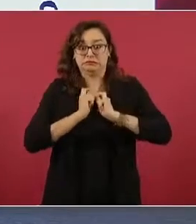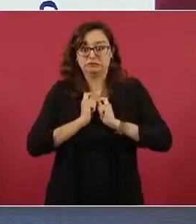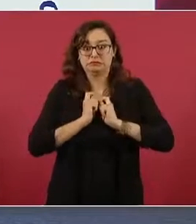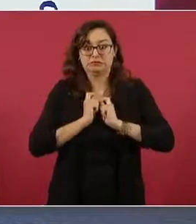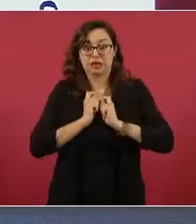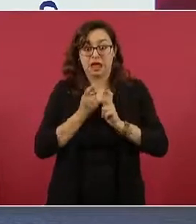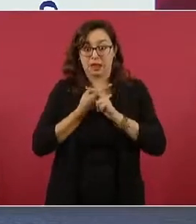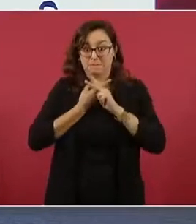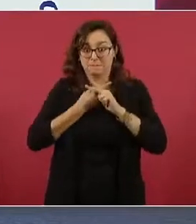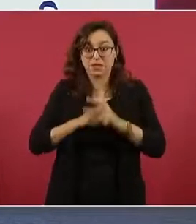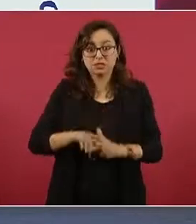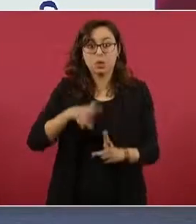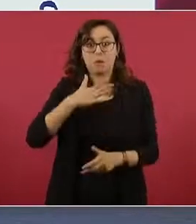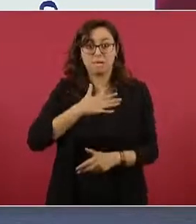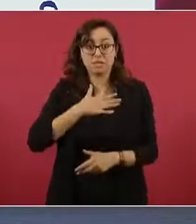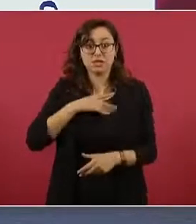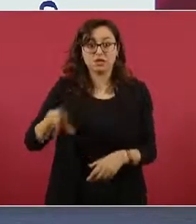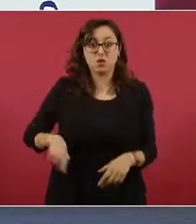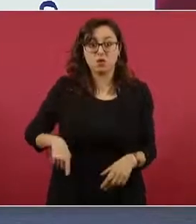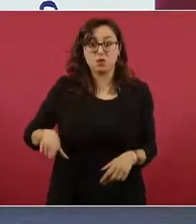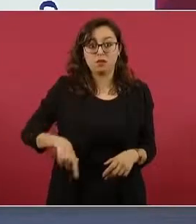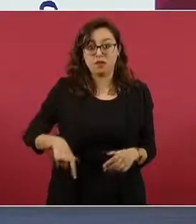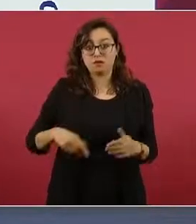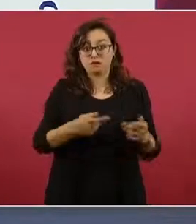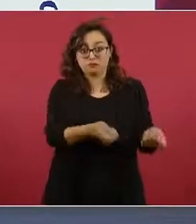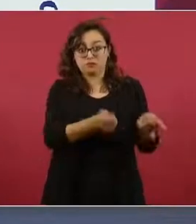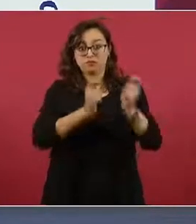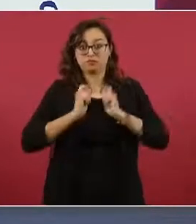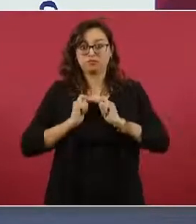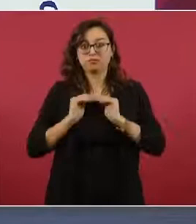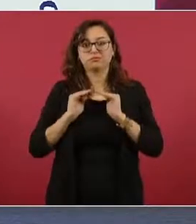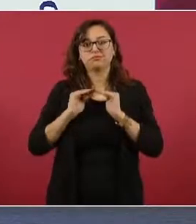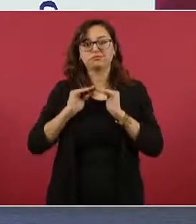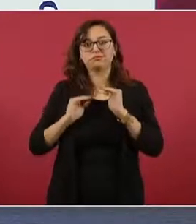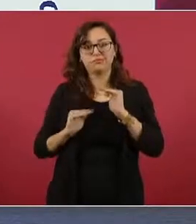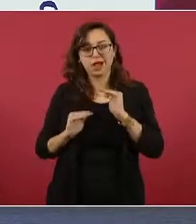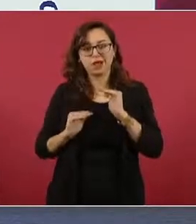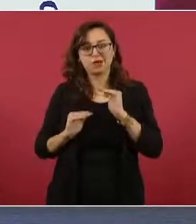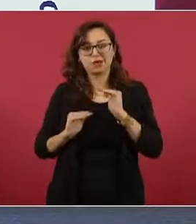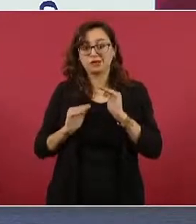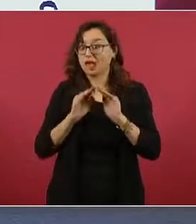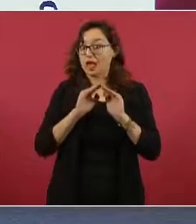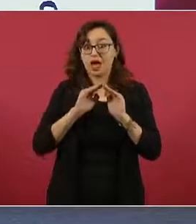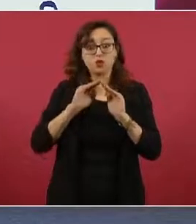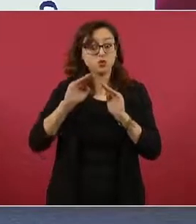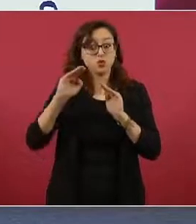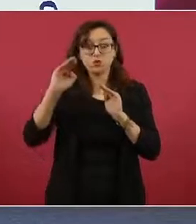miren, ya no siguió así,